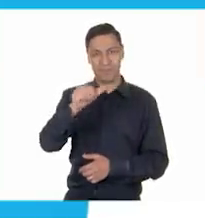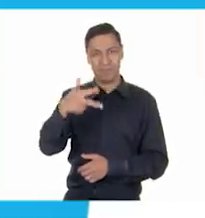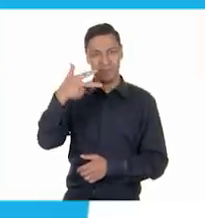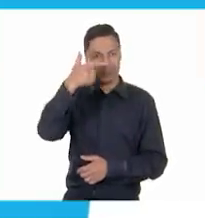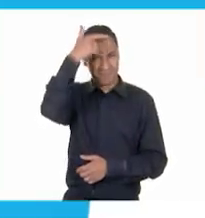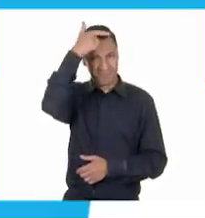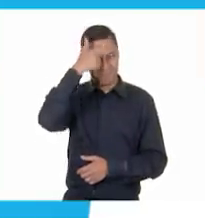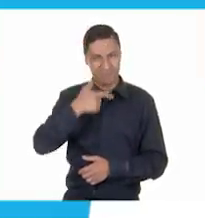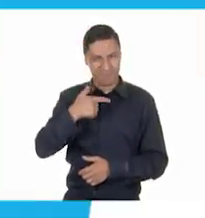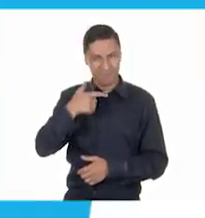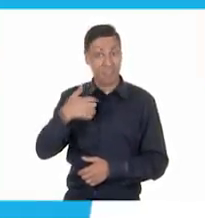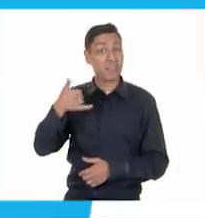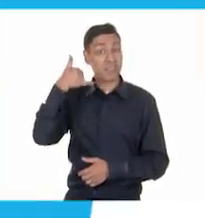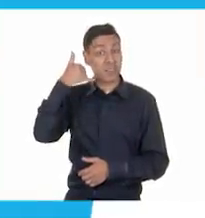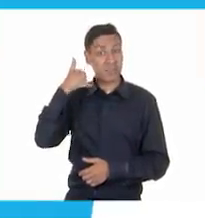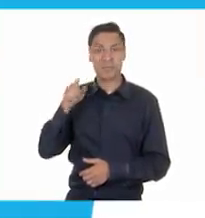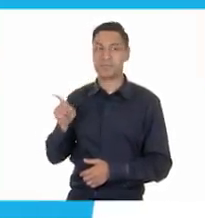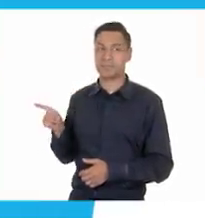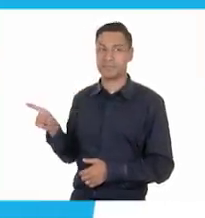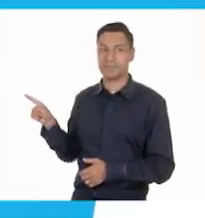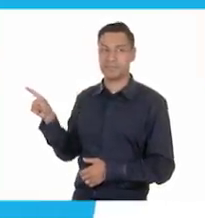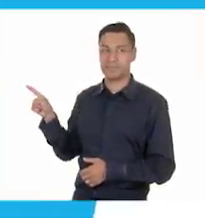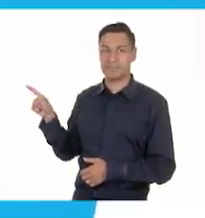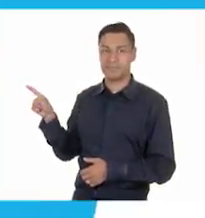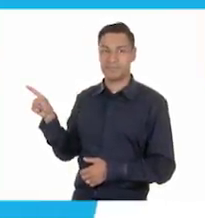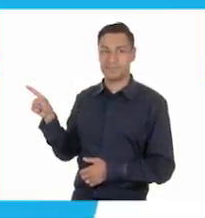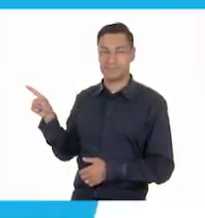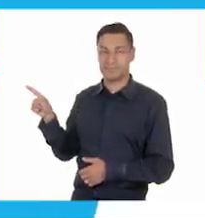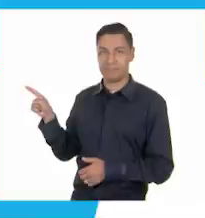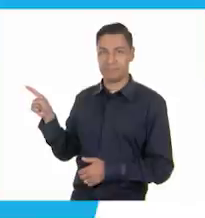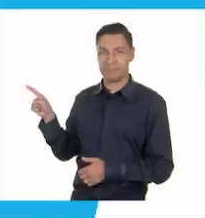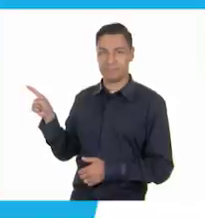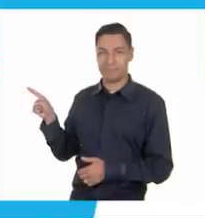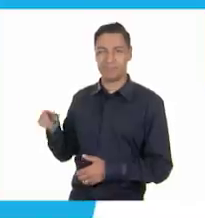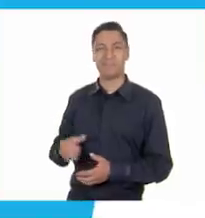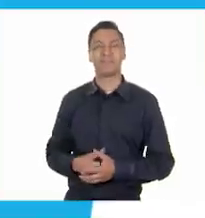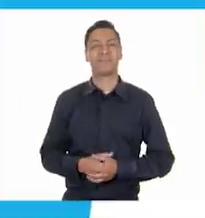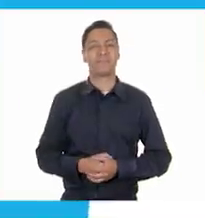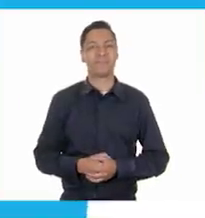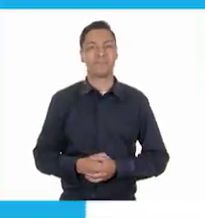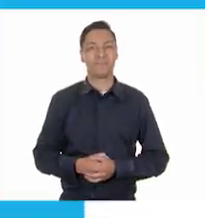20 horas. Al teléfono 5541